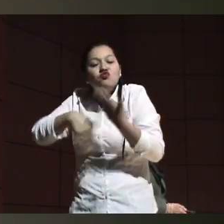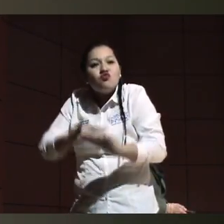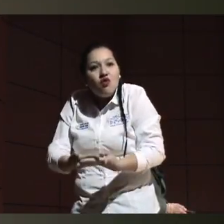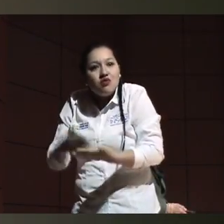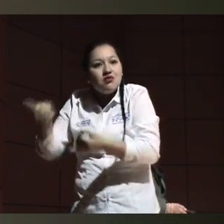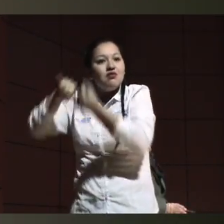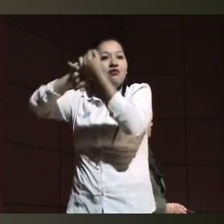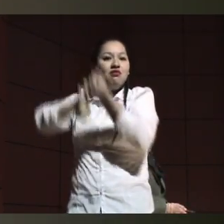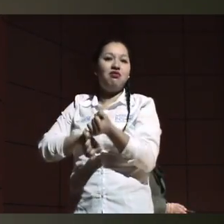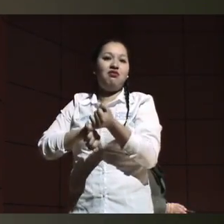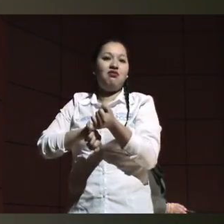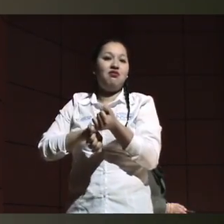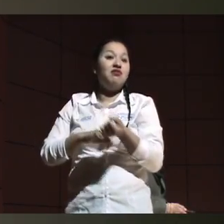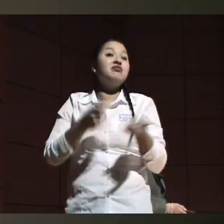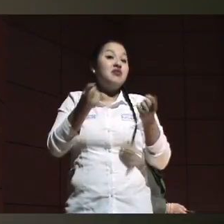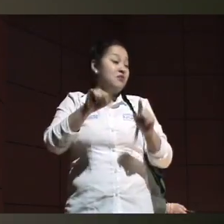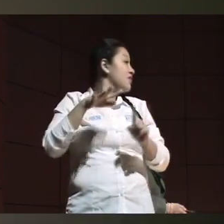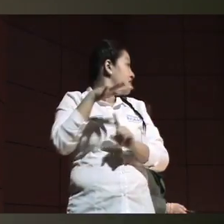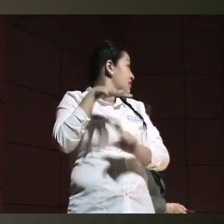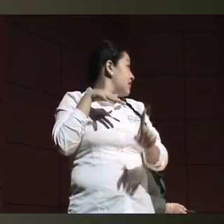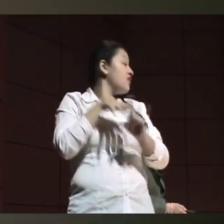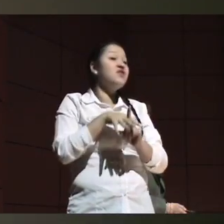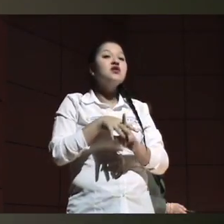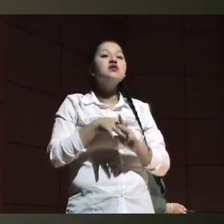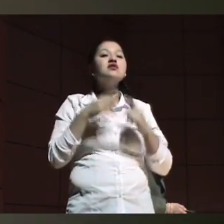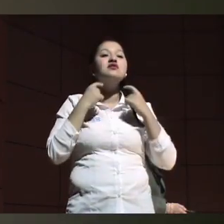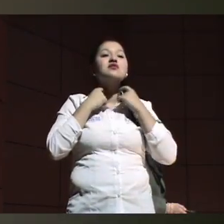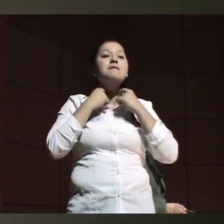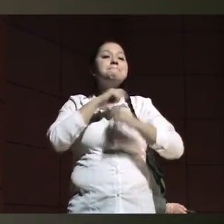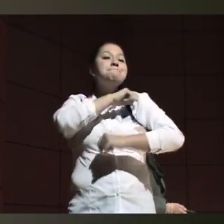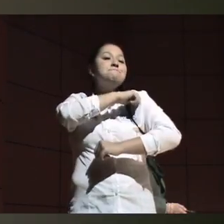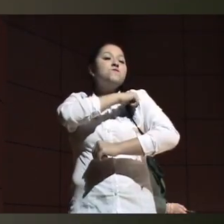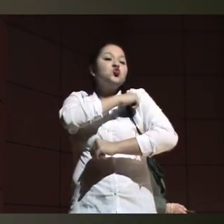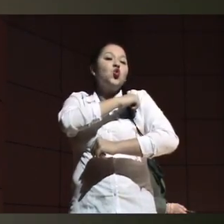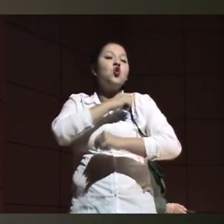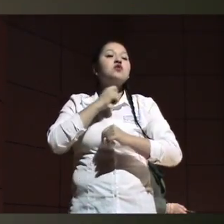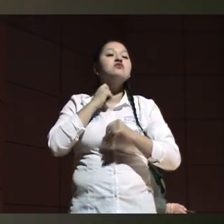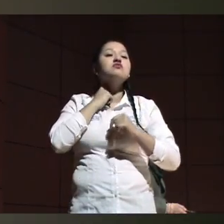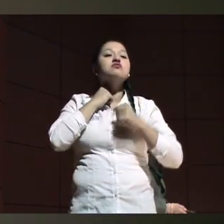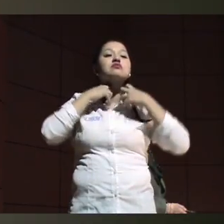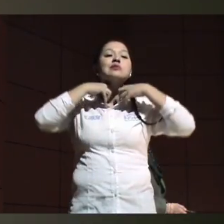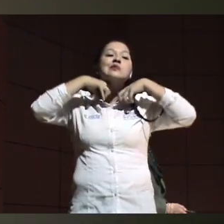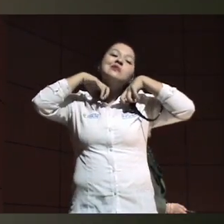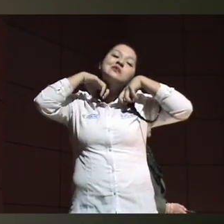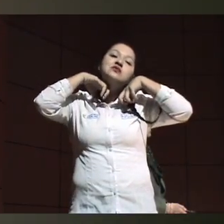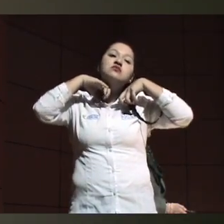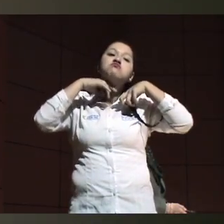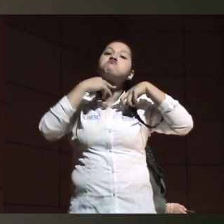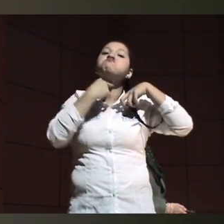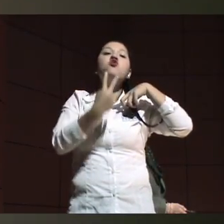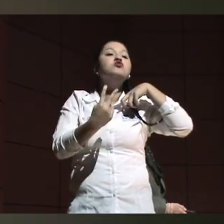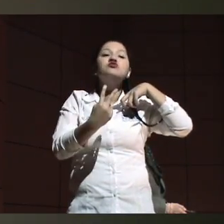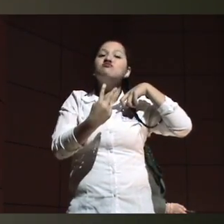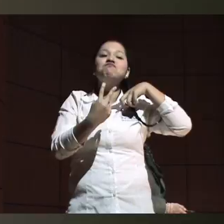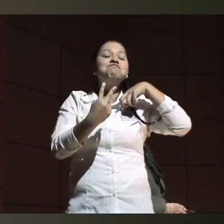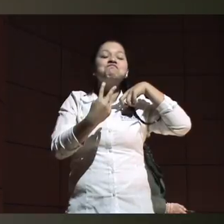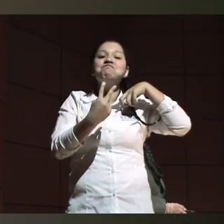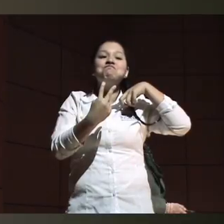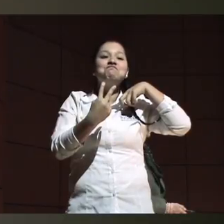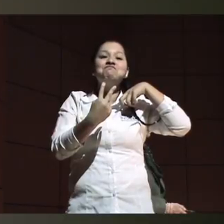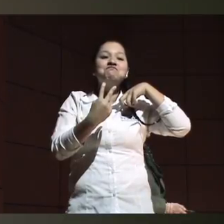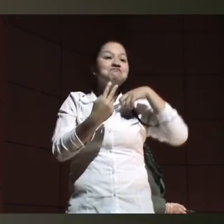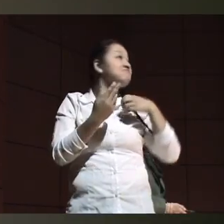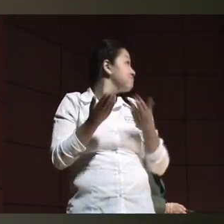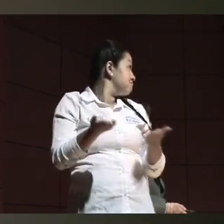afecta el músculo de acá y se afecta su voz. Entonces, estoy sentado o estoy en una situación como están los